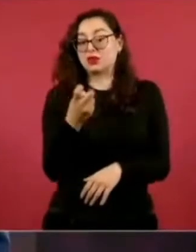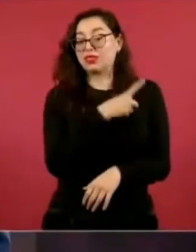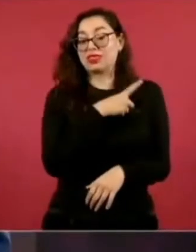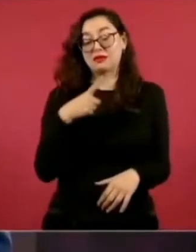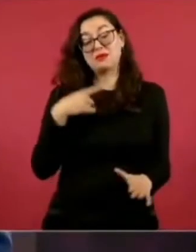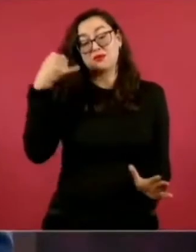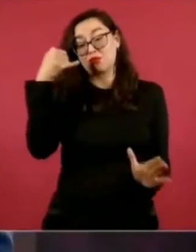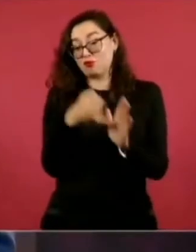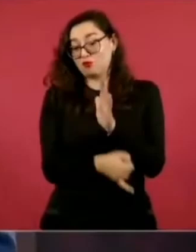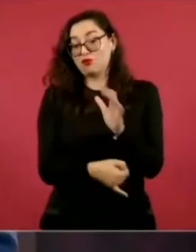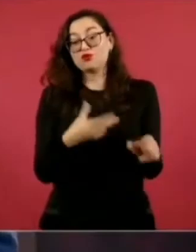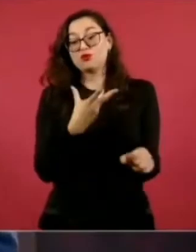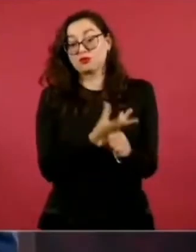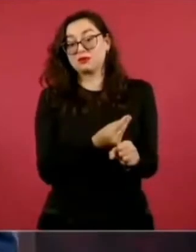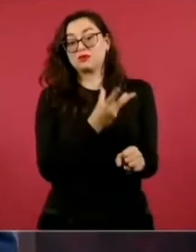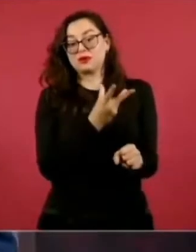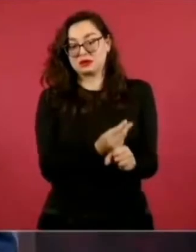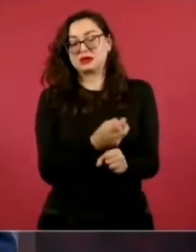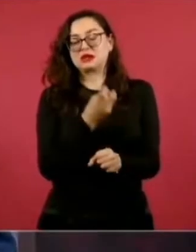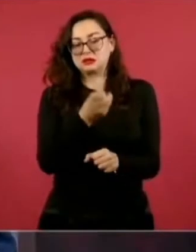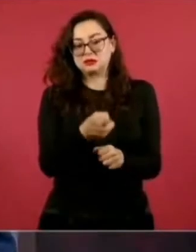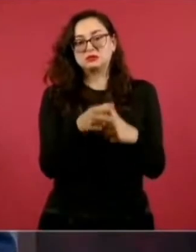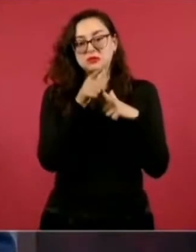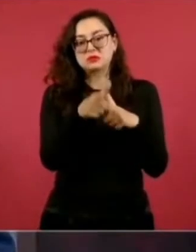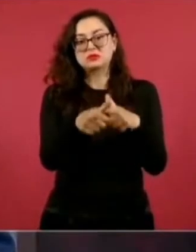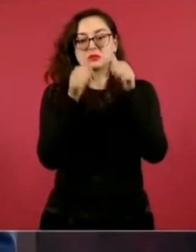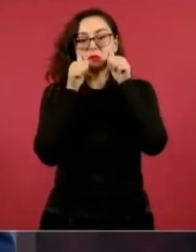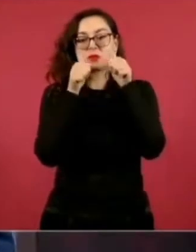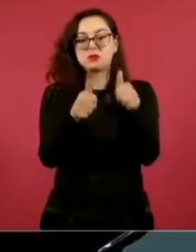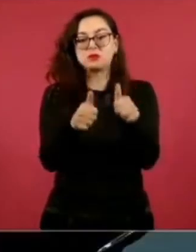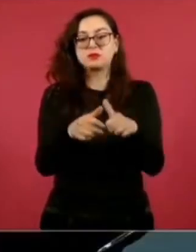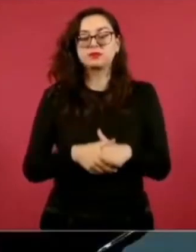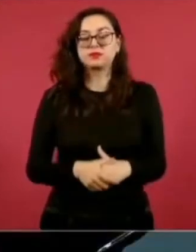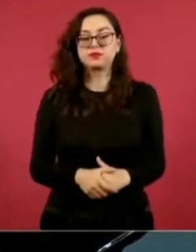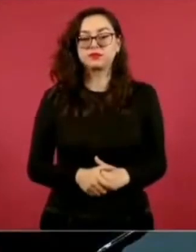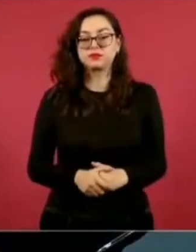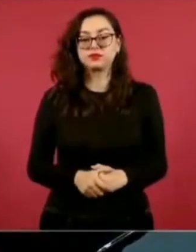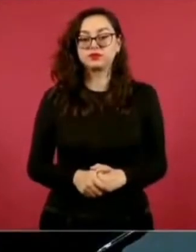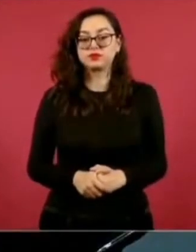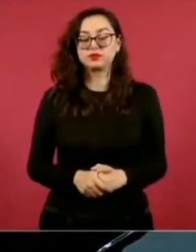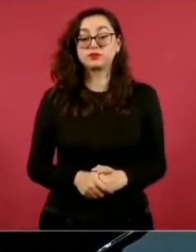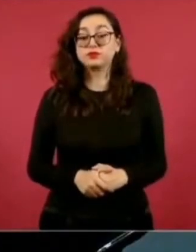pero ya se está atendiendo y lo vamos a seguir haciendo. ¿No contemplaría evacuación temporal?